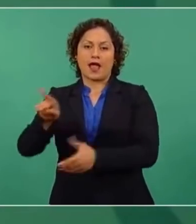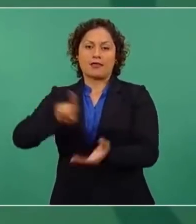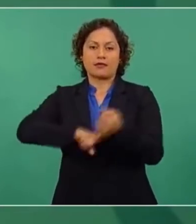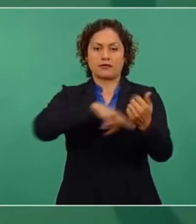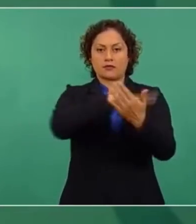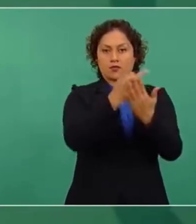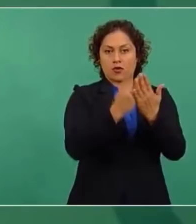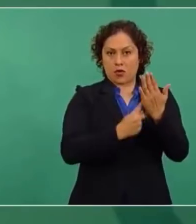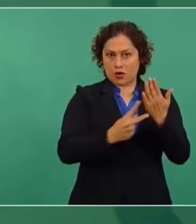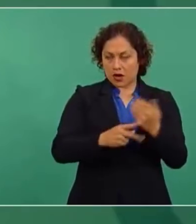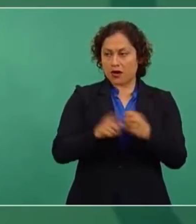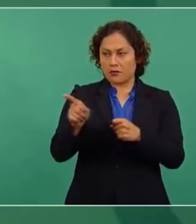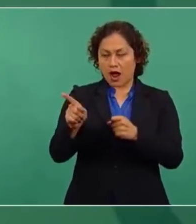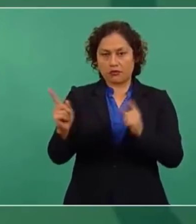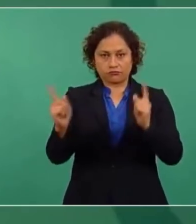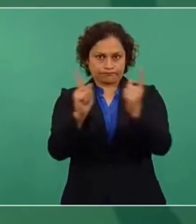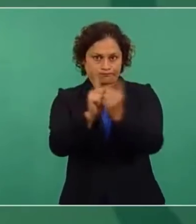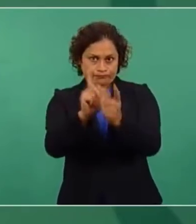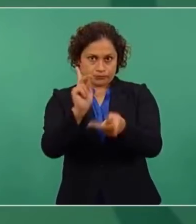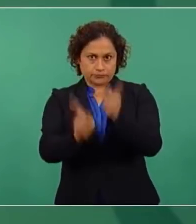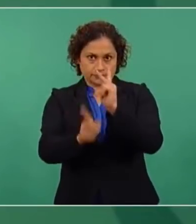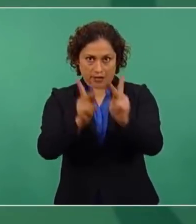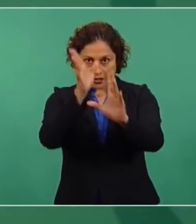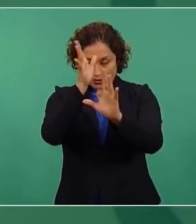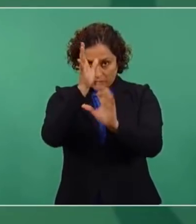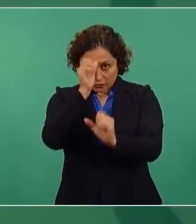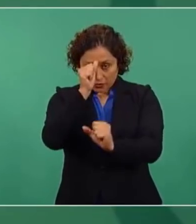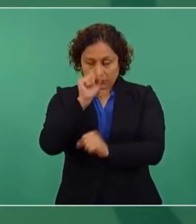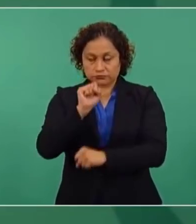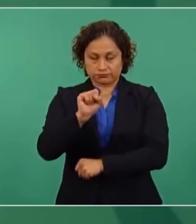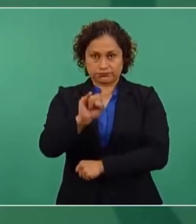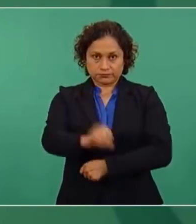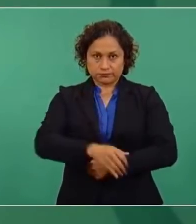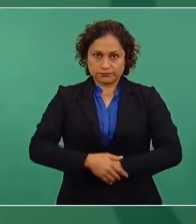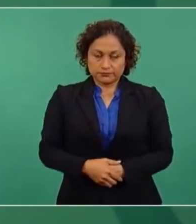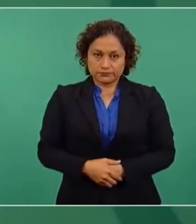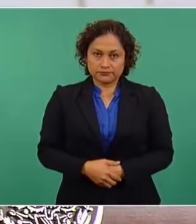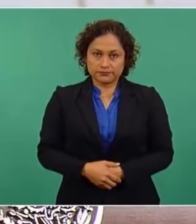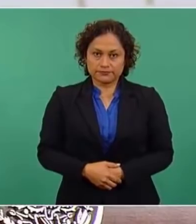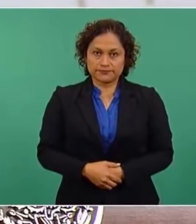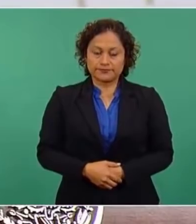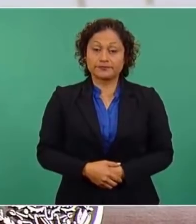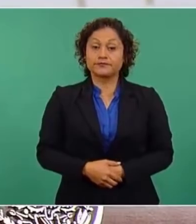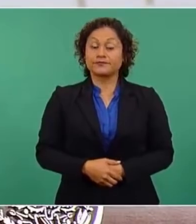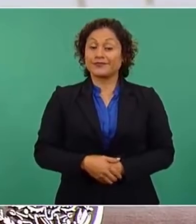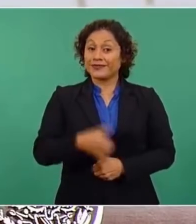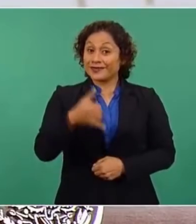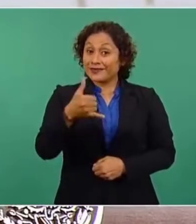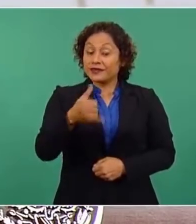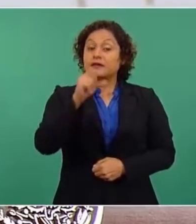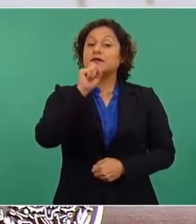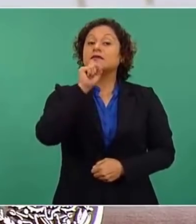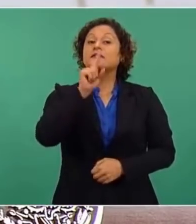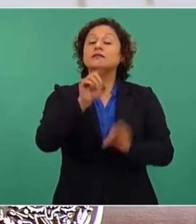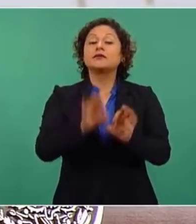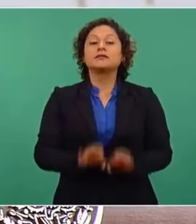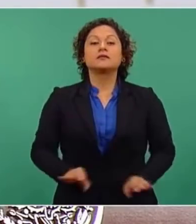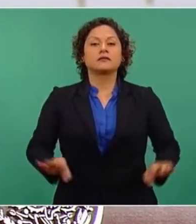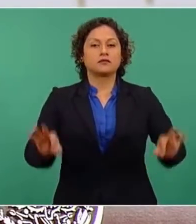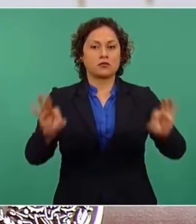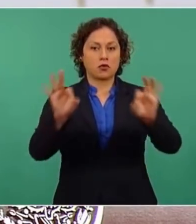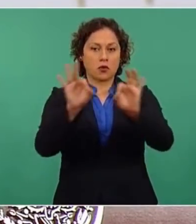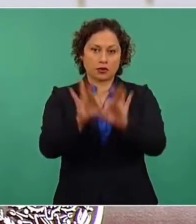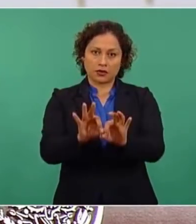pongan de acuerdo. Y sí es importante el regreso a las